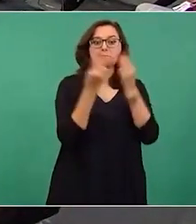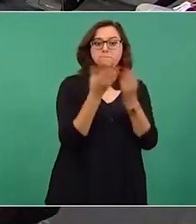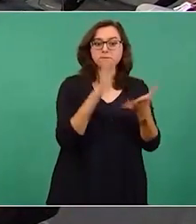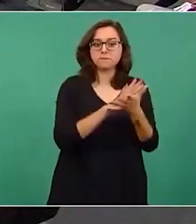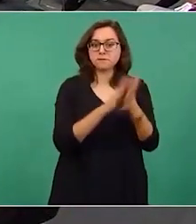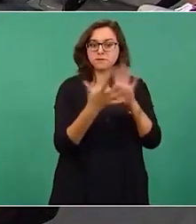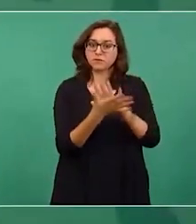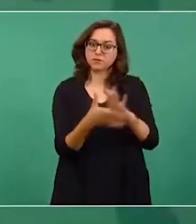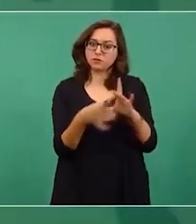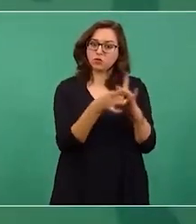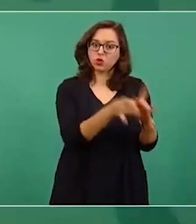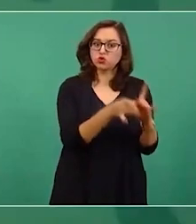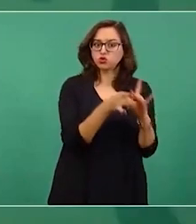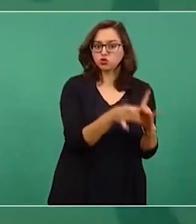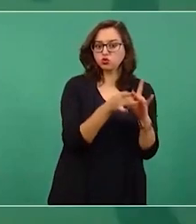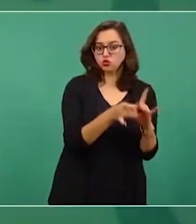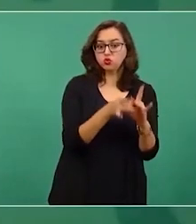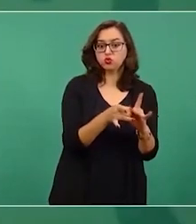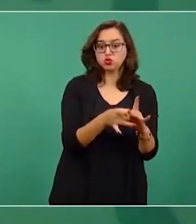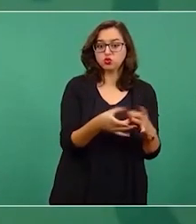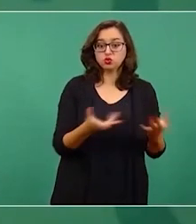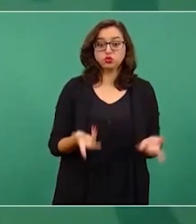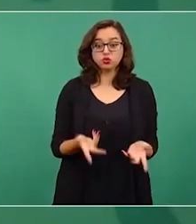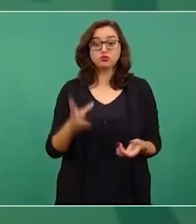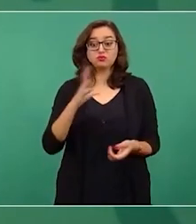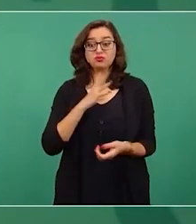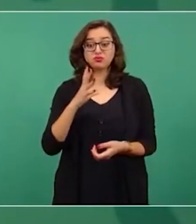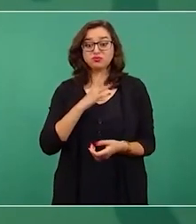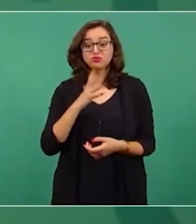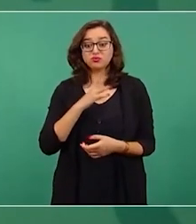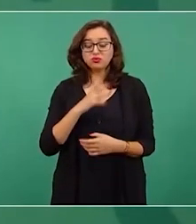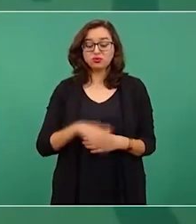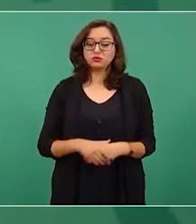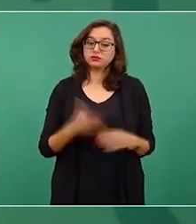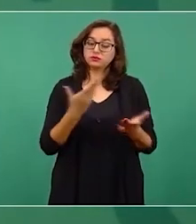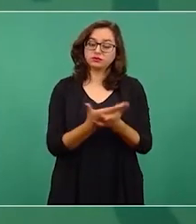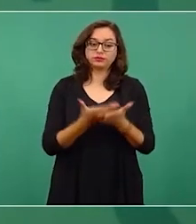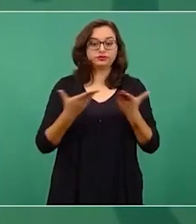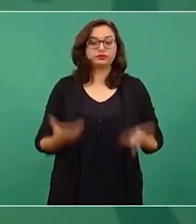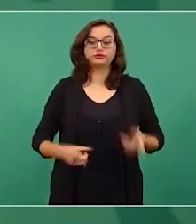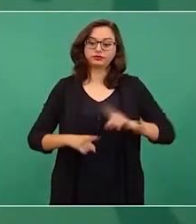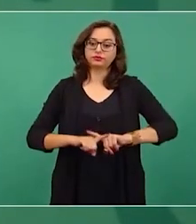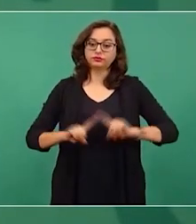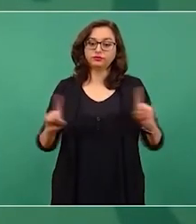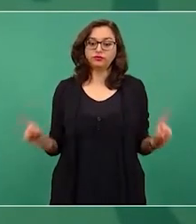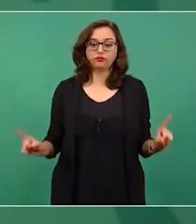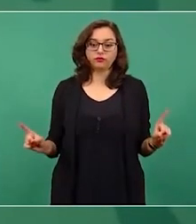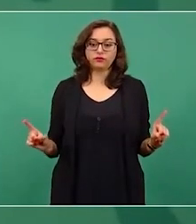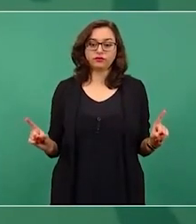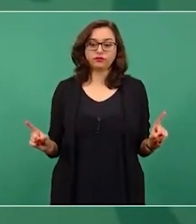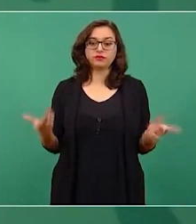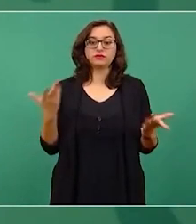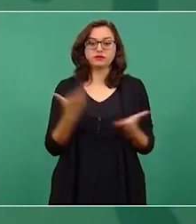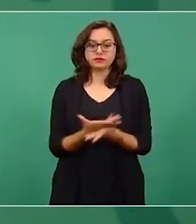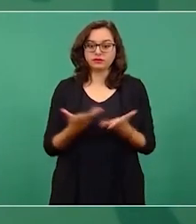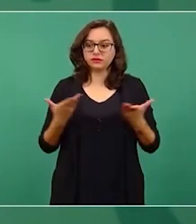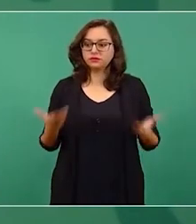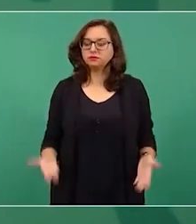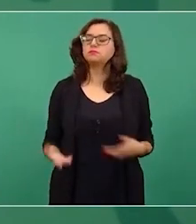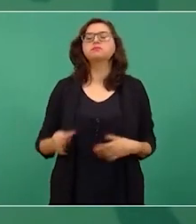y las autoridades ahora ahora no ahora hay